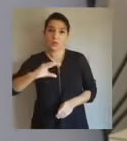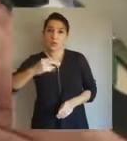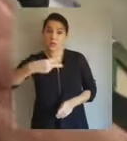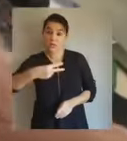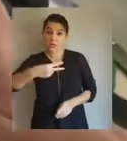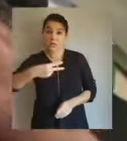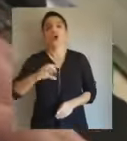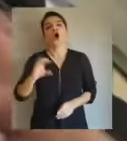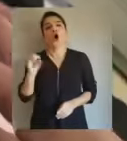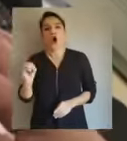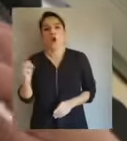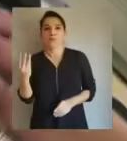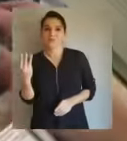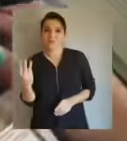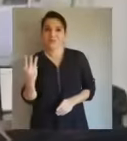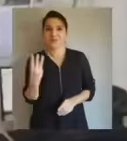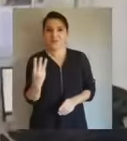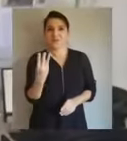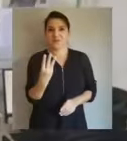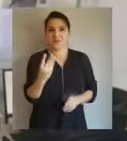.penaflor.cl